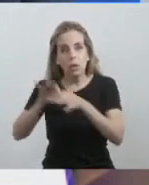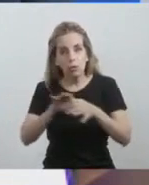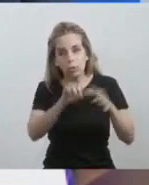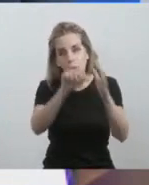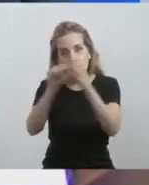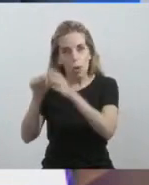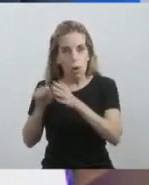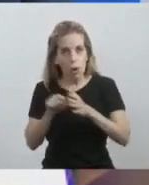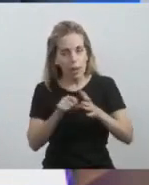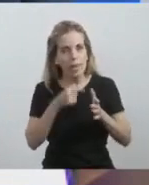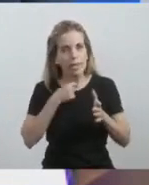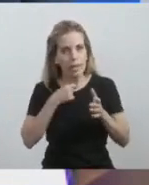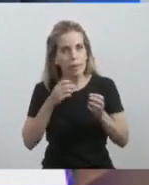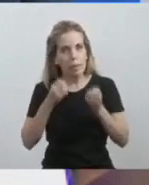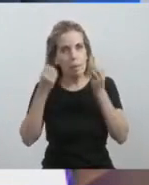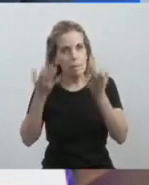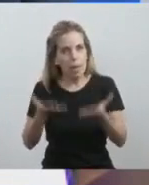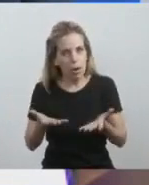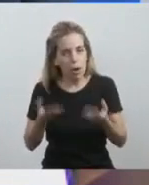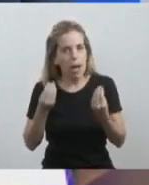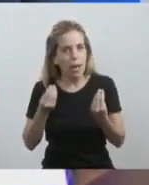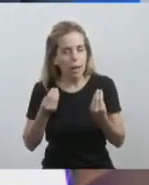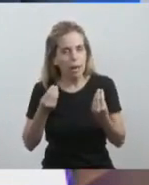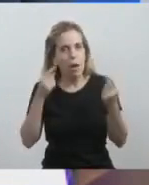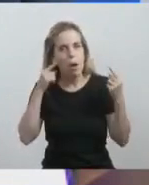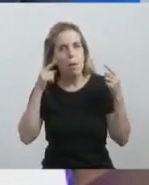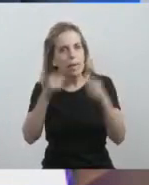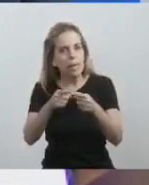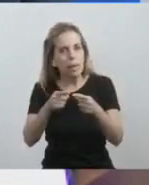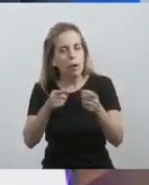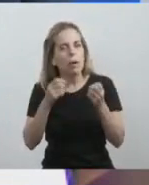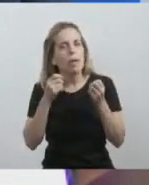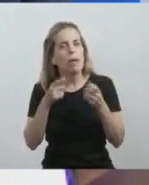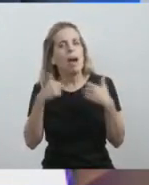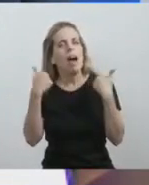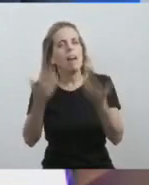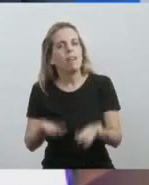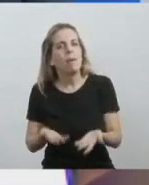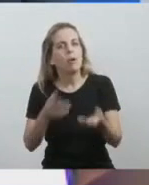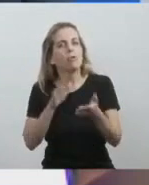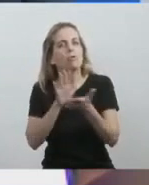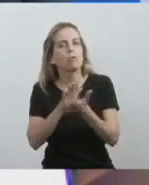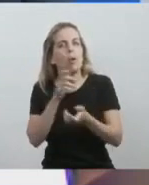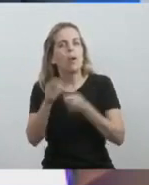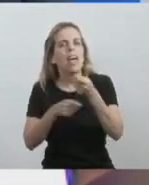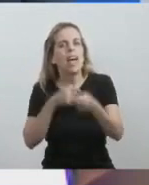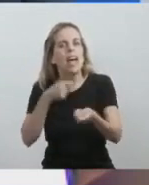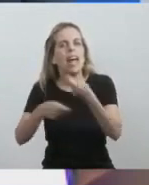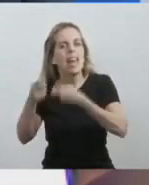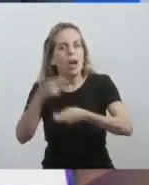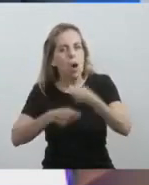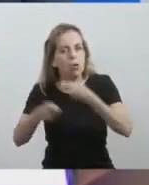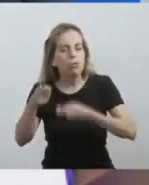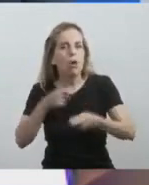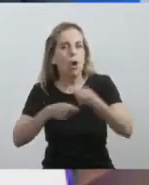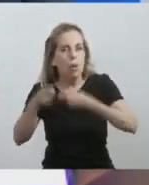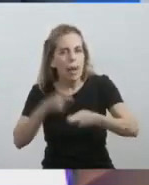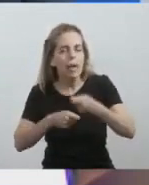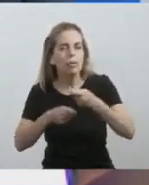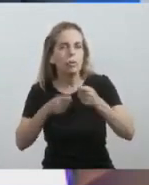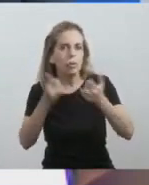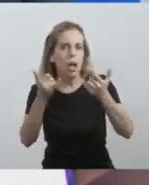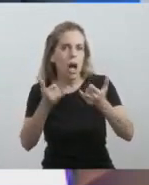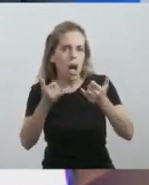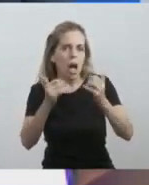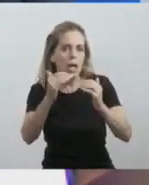mejorar las reglas que valoren el ambiente de negocios. Precisamos superar estas brechas